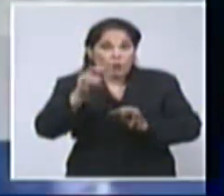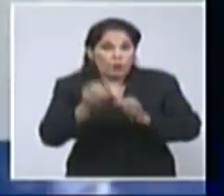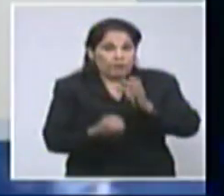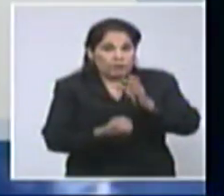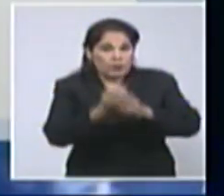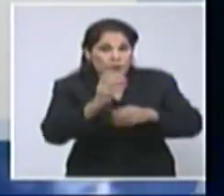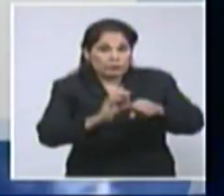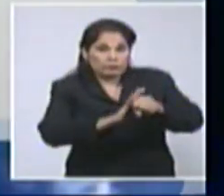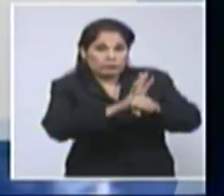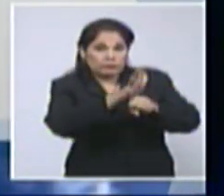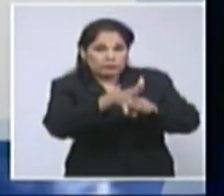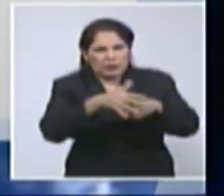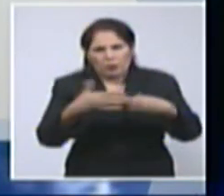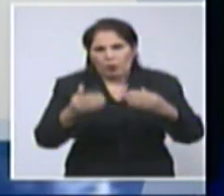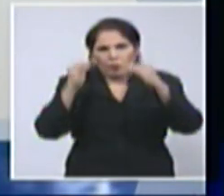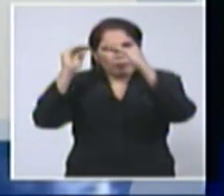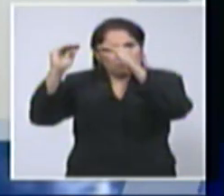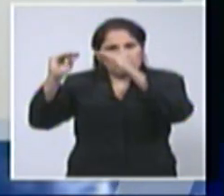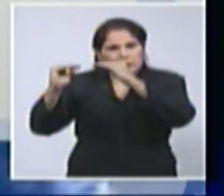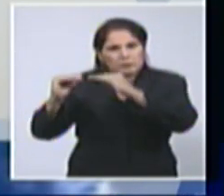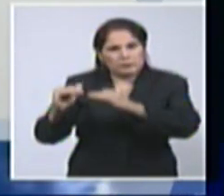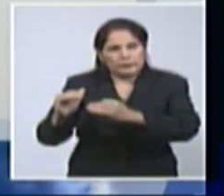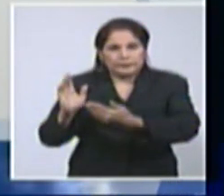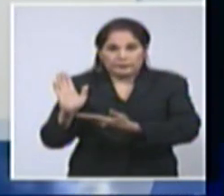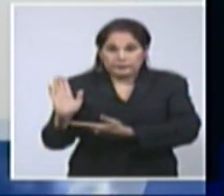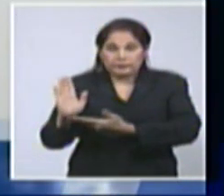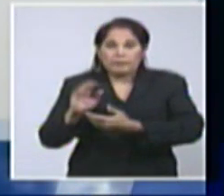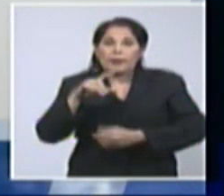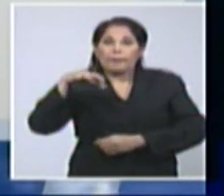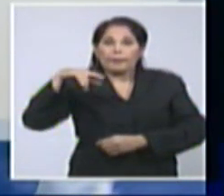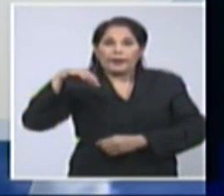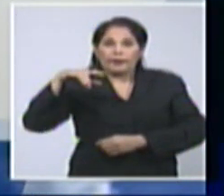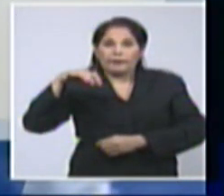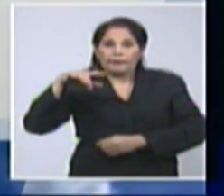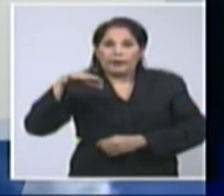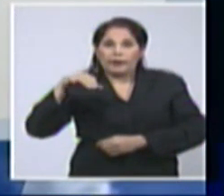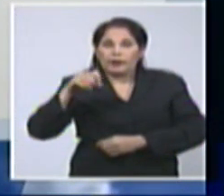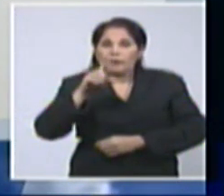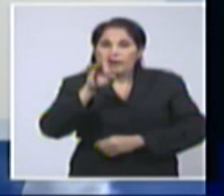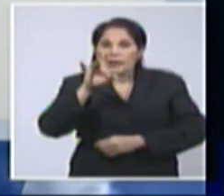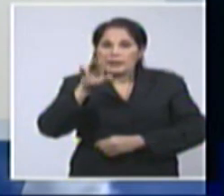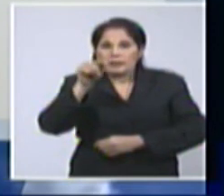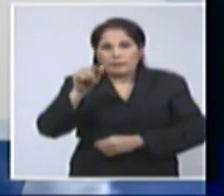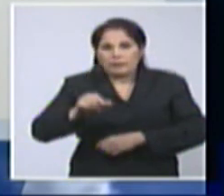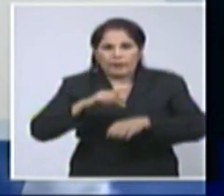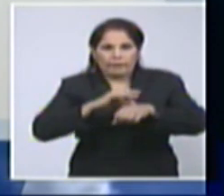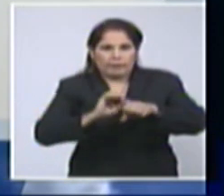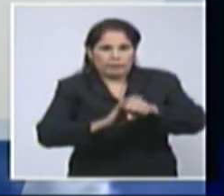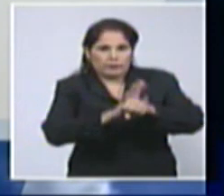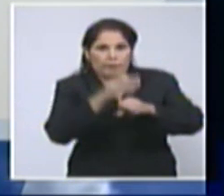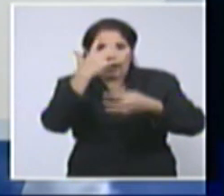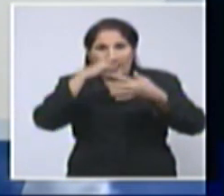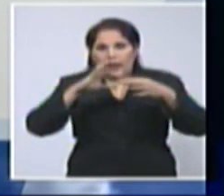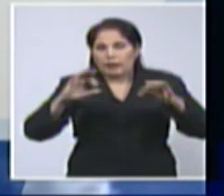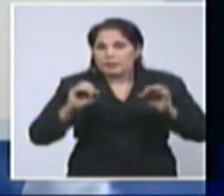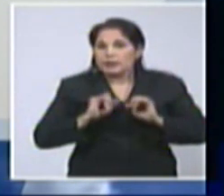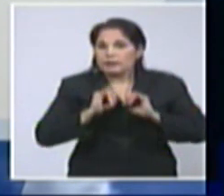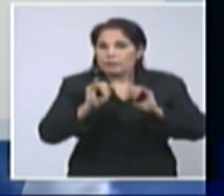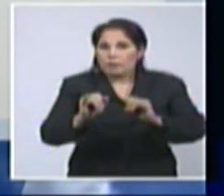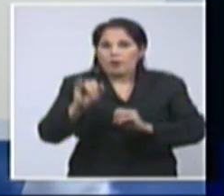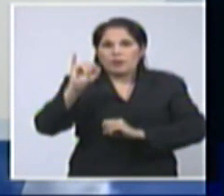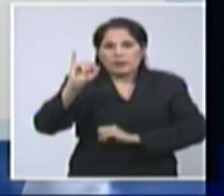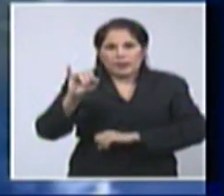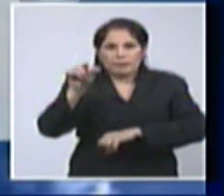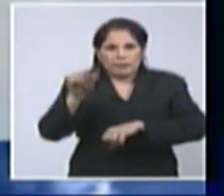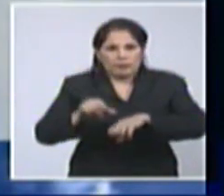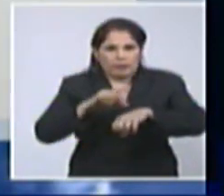por provincia se distribuyen de la siguiente manera. Pinar del Río reportó 15 casos. Artemisa informó 6 enfermos.